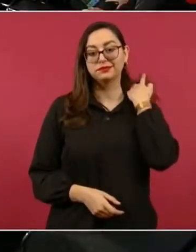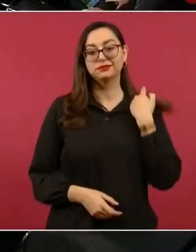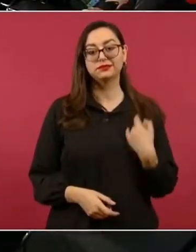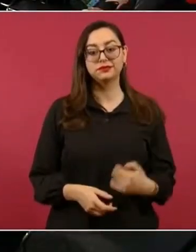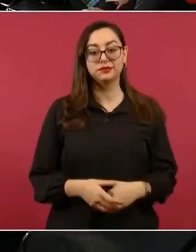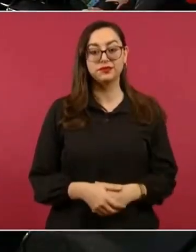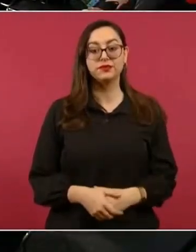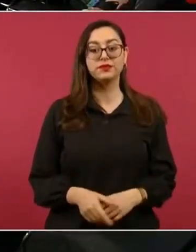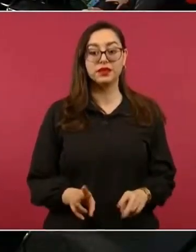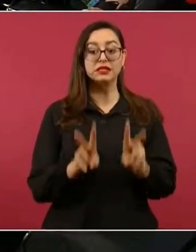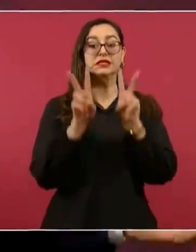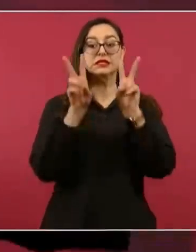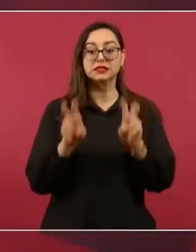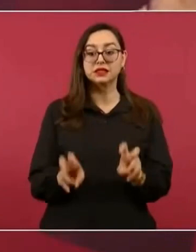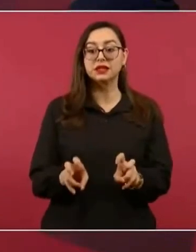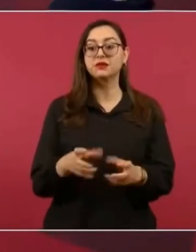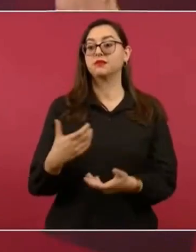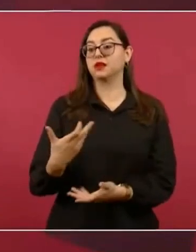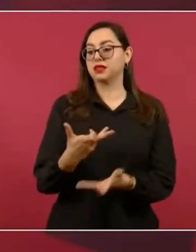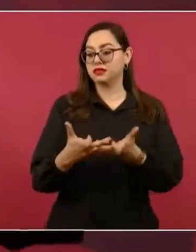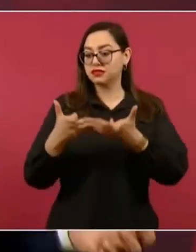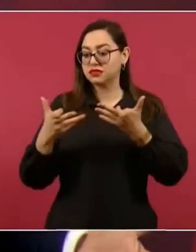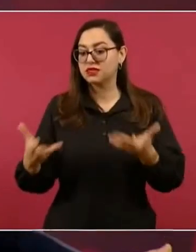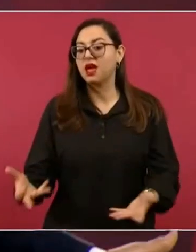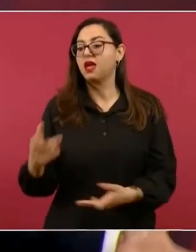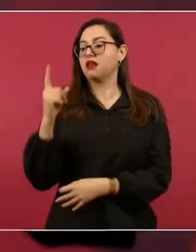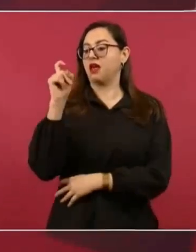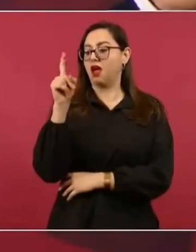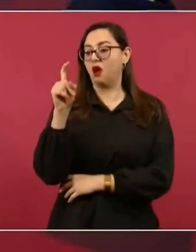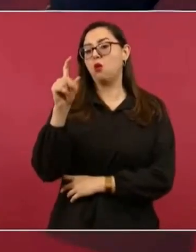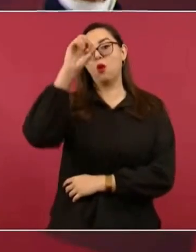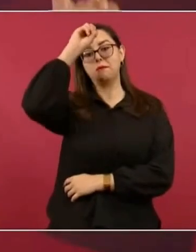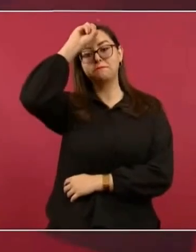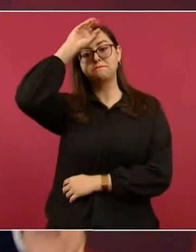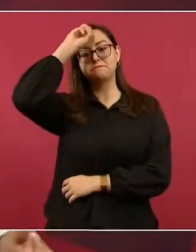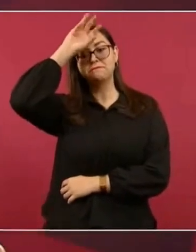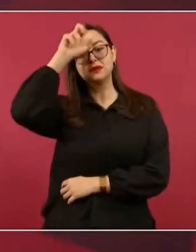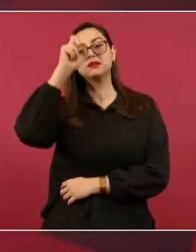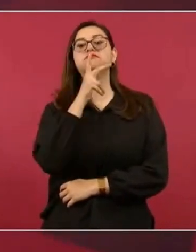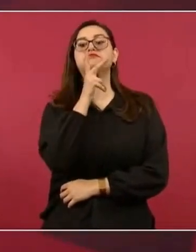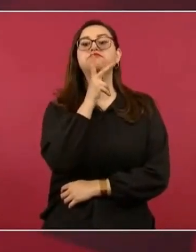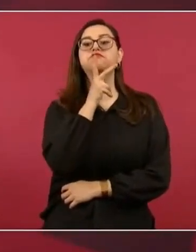regresar el agua, las minas, el petróleo,